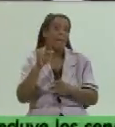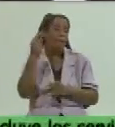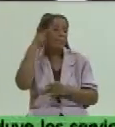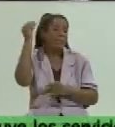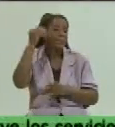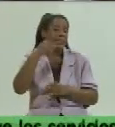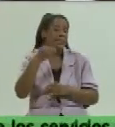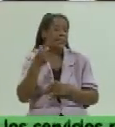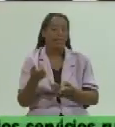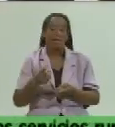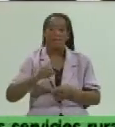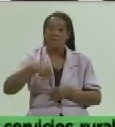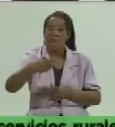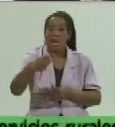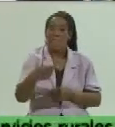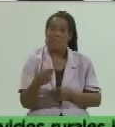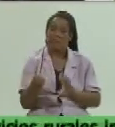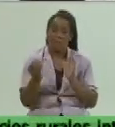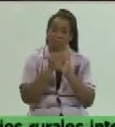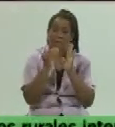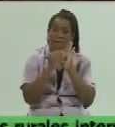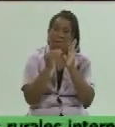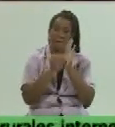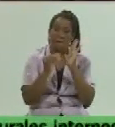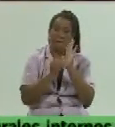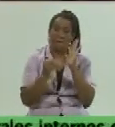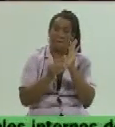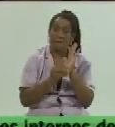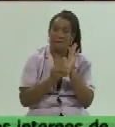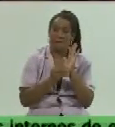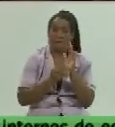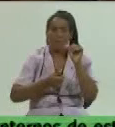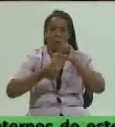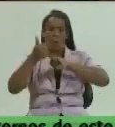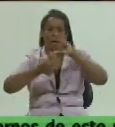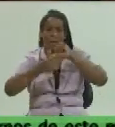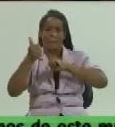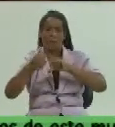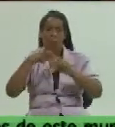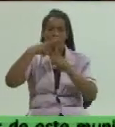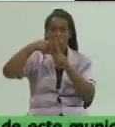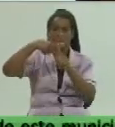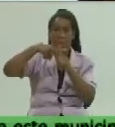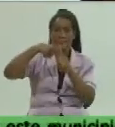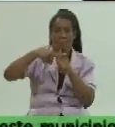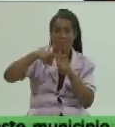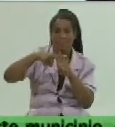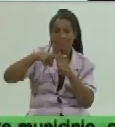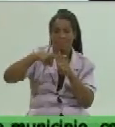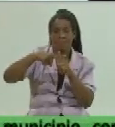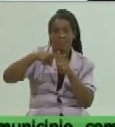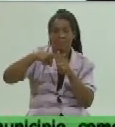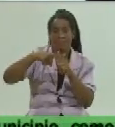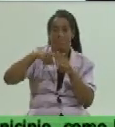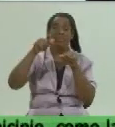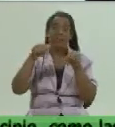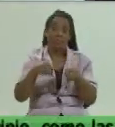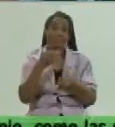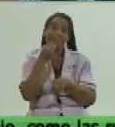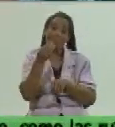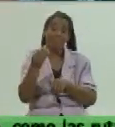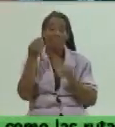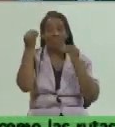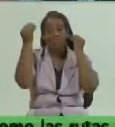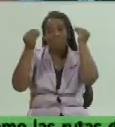Diariamente actualizamos el comportamiento de los casos positivos. Esto nos permite hacer un